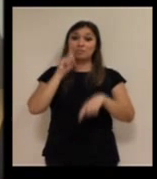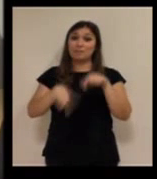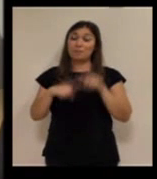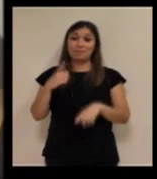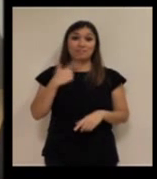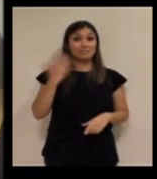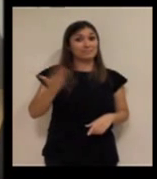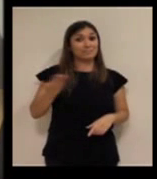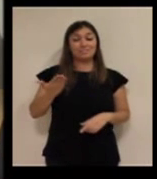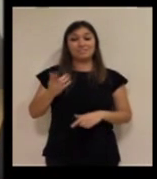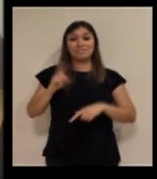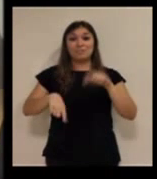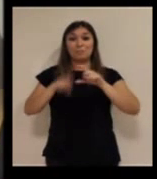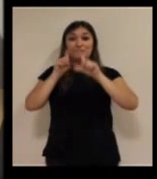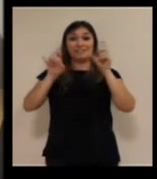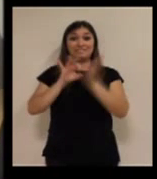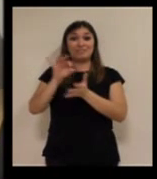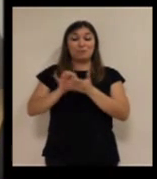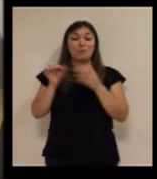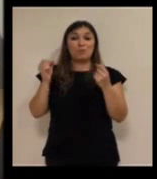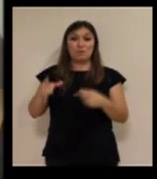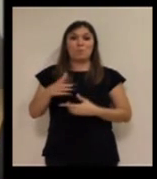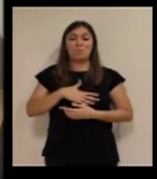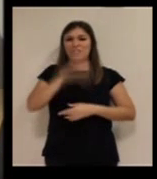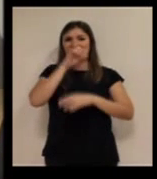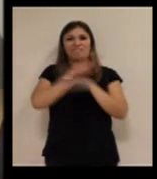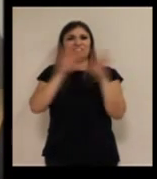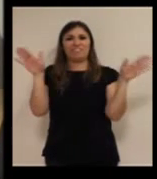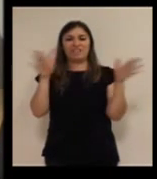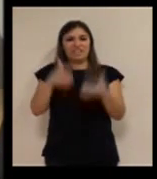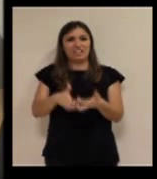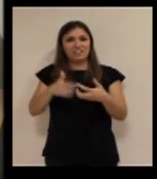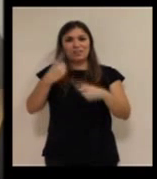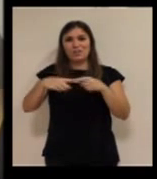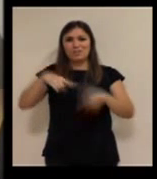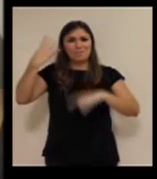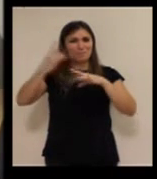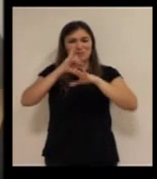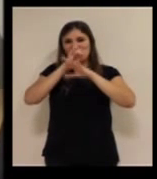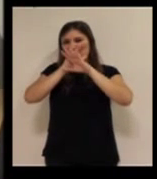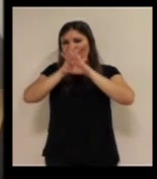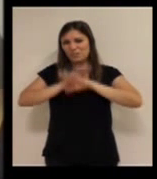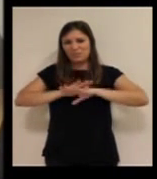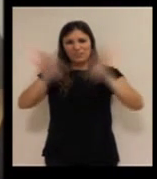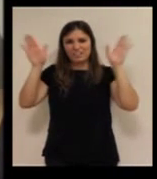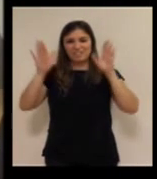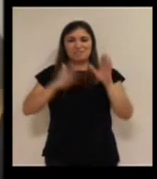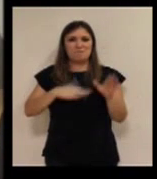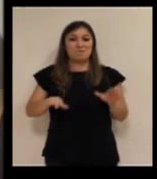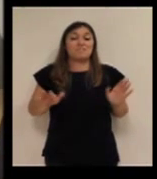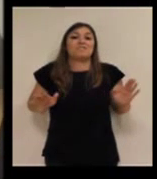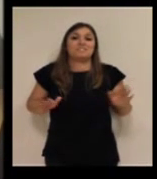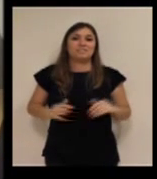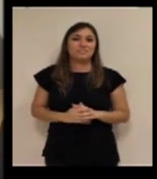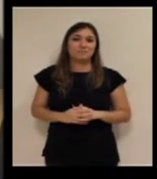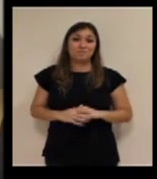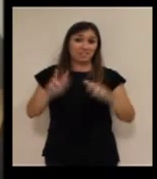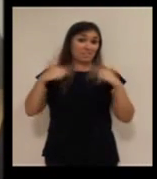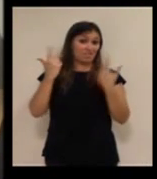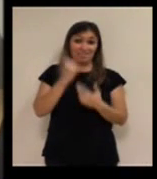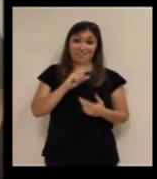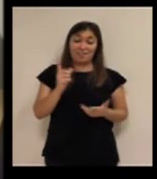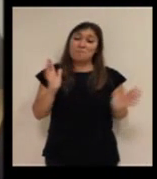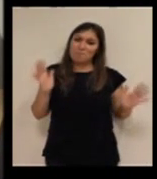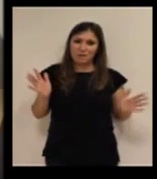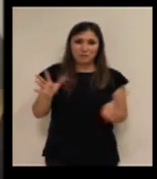hacemos un cambio, nos cogen los prestadores y se acabaron los inventos y la miniaturización. Imposible. No lo van a dejar.